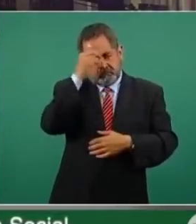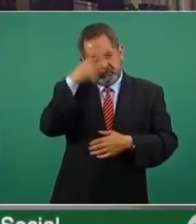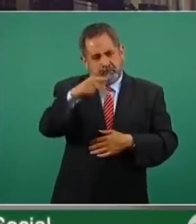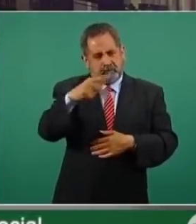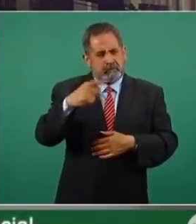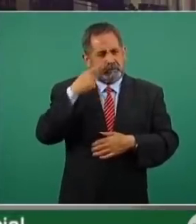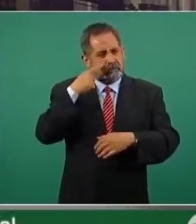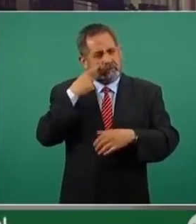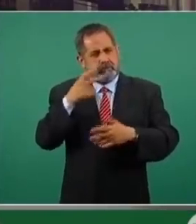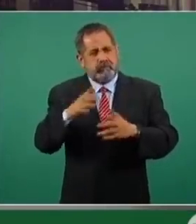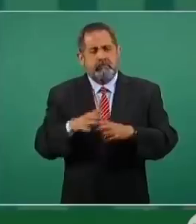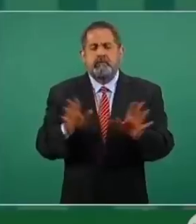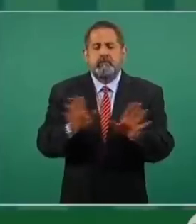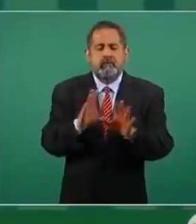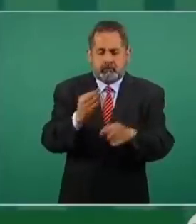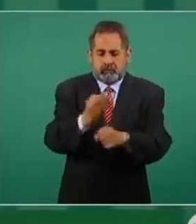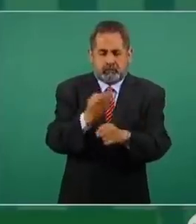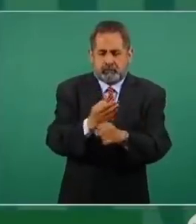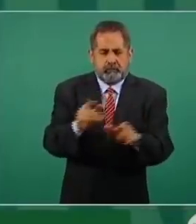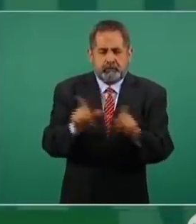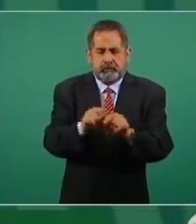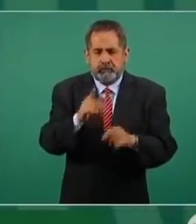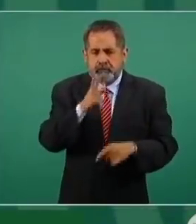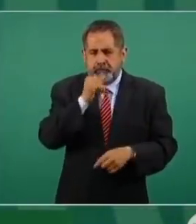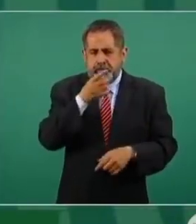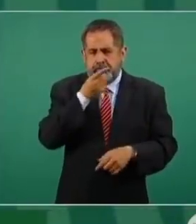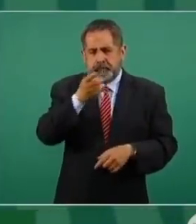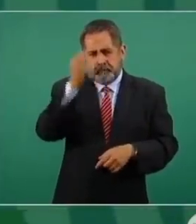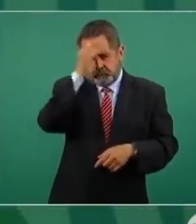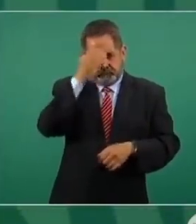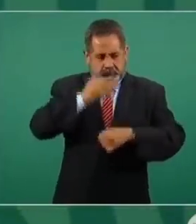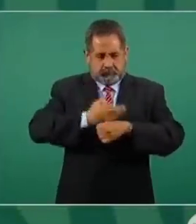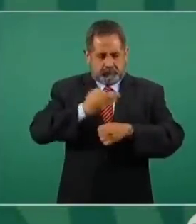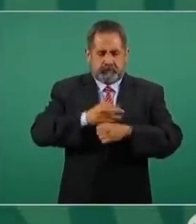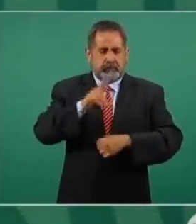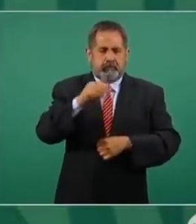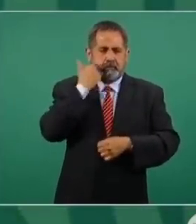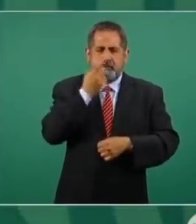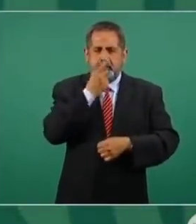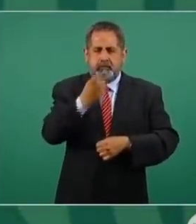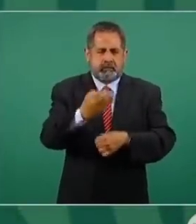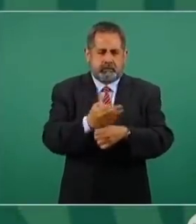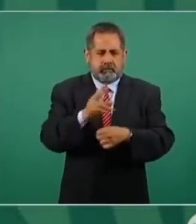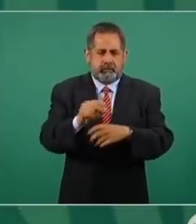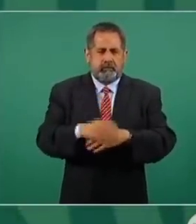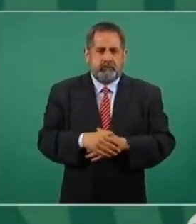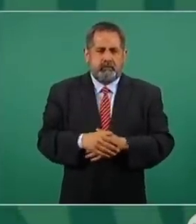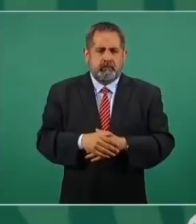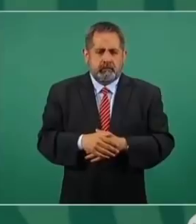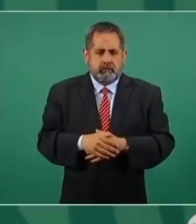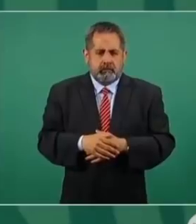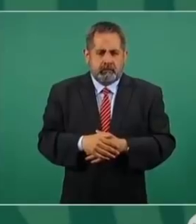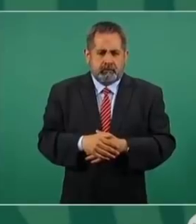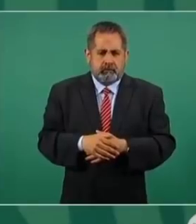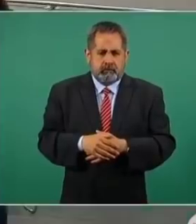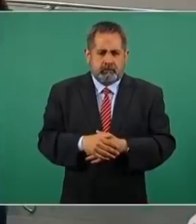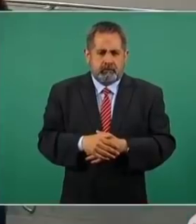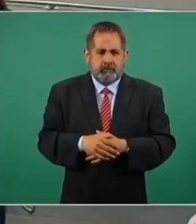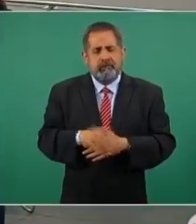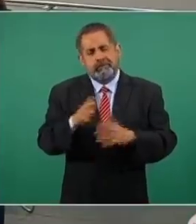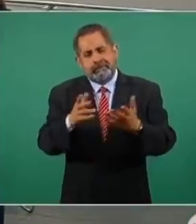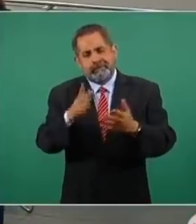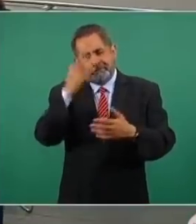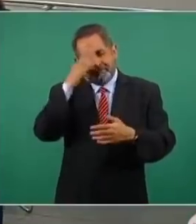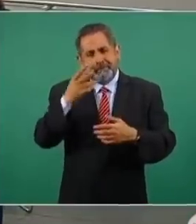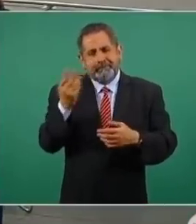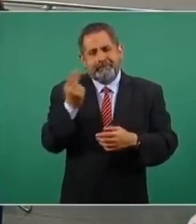casos que además son de... No quiero hacerlo ahora no quiero hacerlo ahora Sí, dígame Es